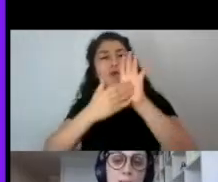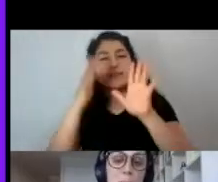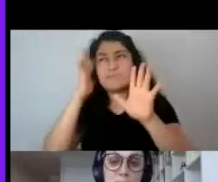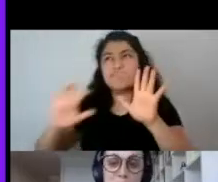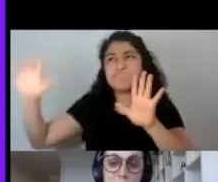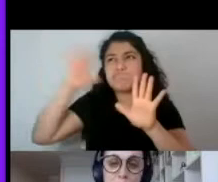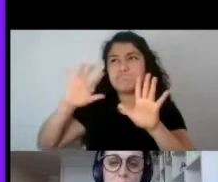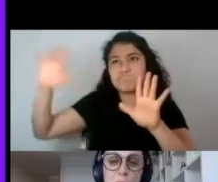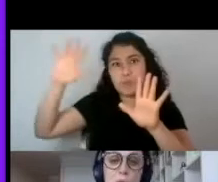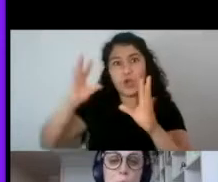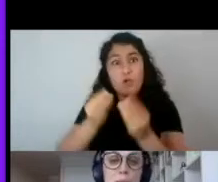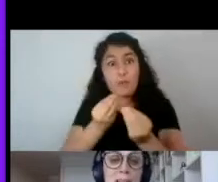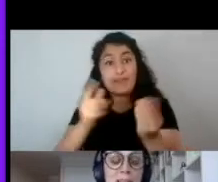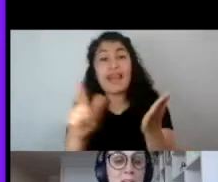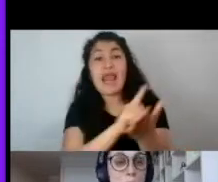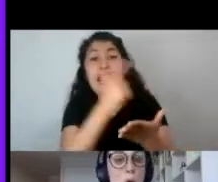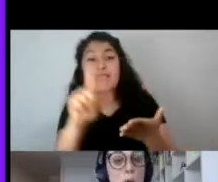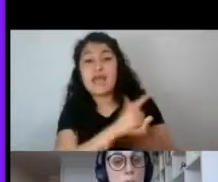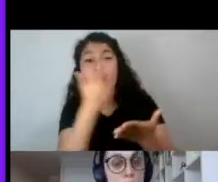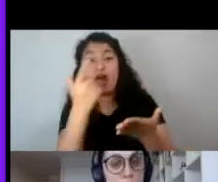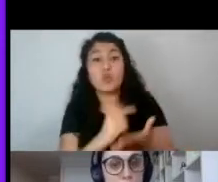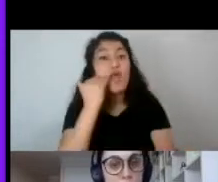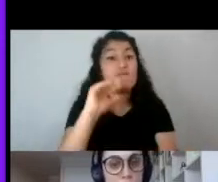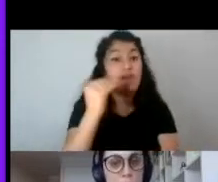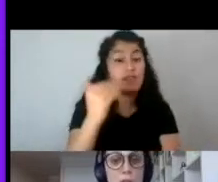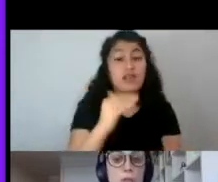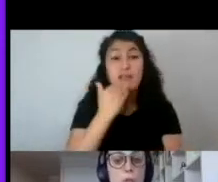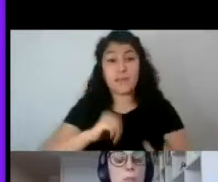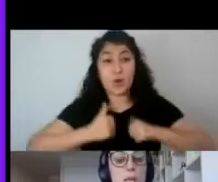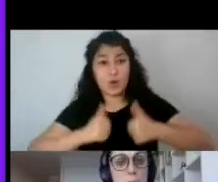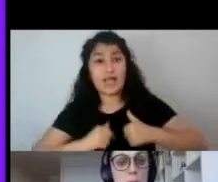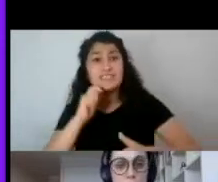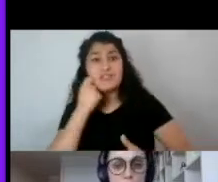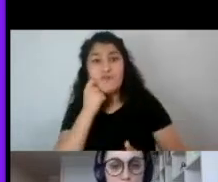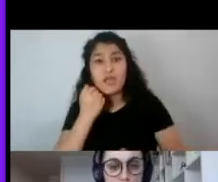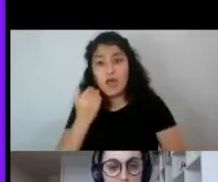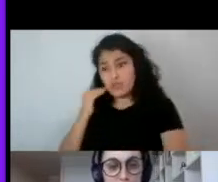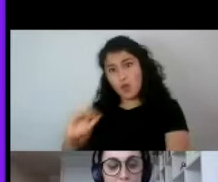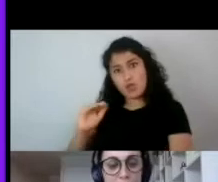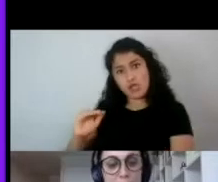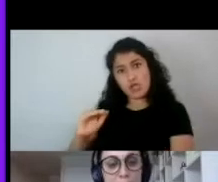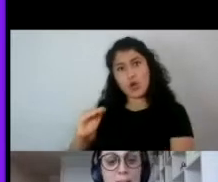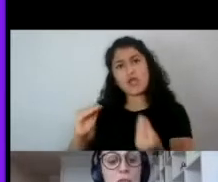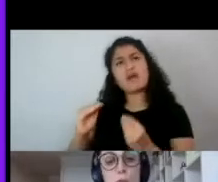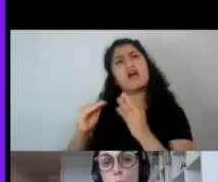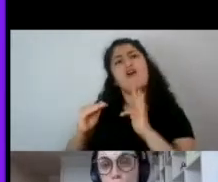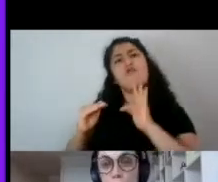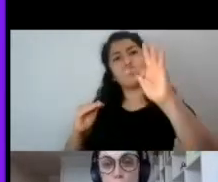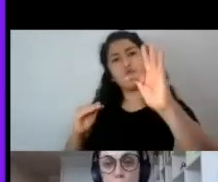todavía más, porque supone la relación con un niño, con el futuro miembro de una sociedad al que hay que